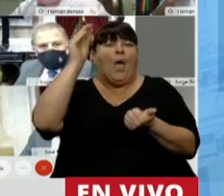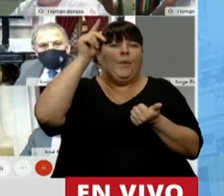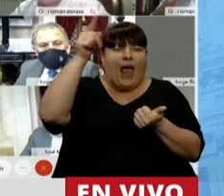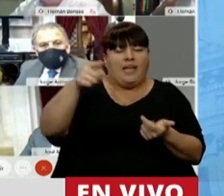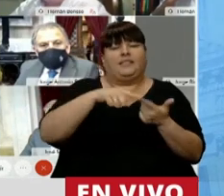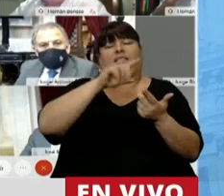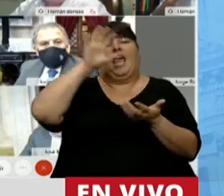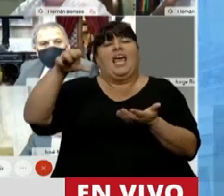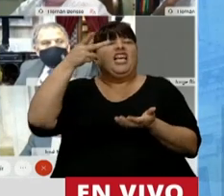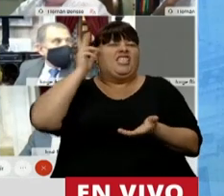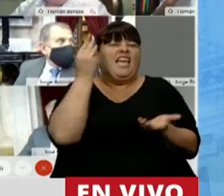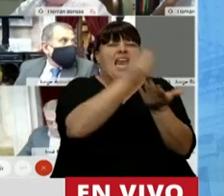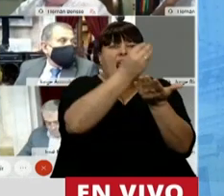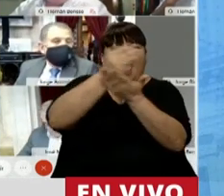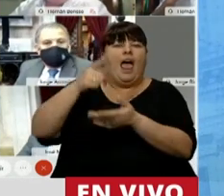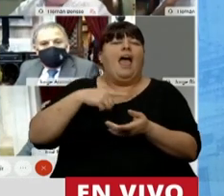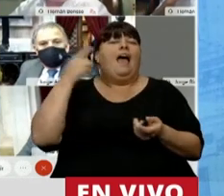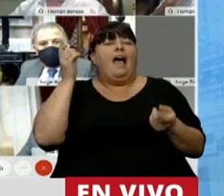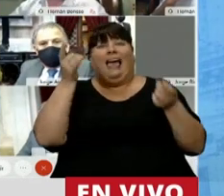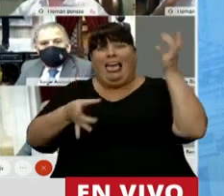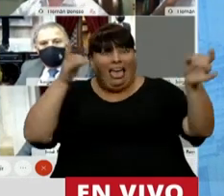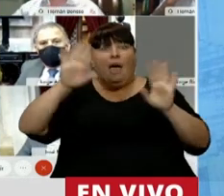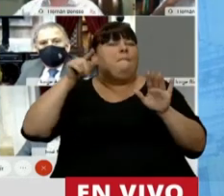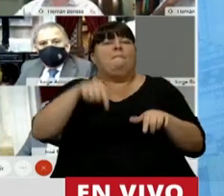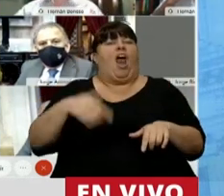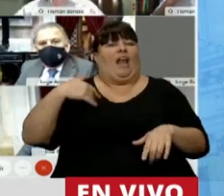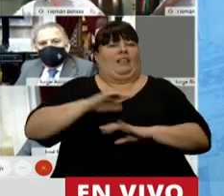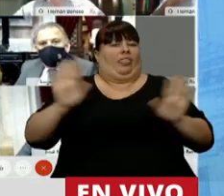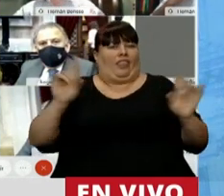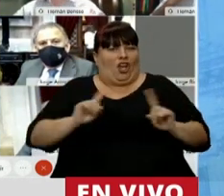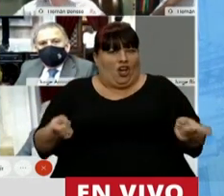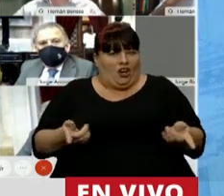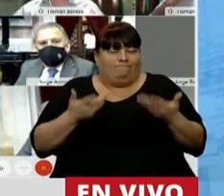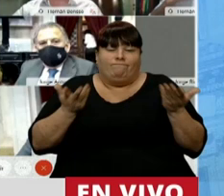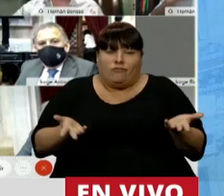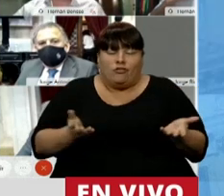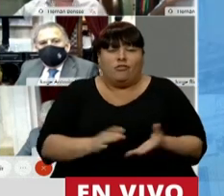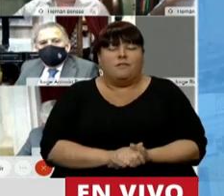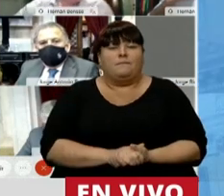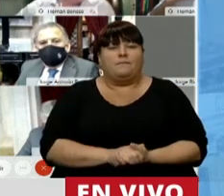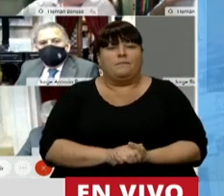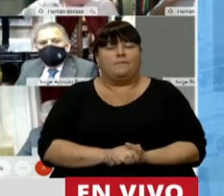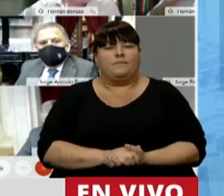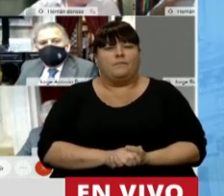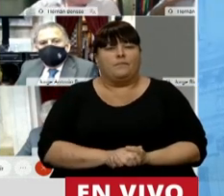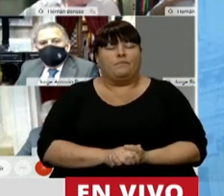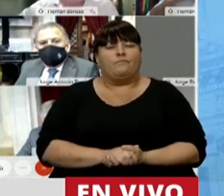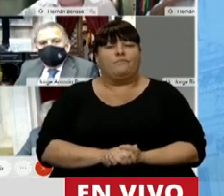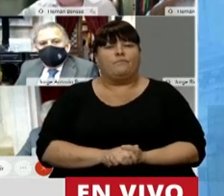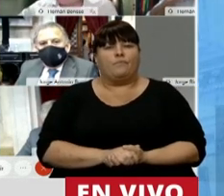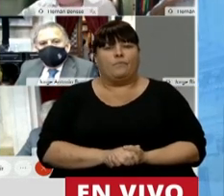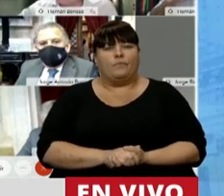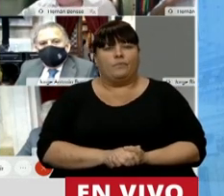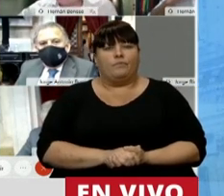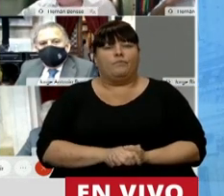Brasil, se radican en Chile, pegan los palos pero la Argentina no entra. Entonces, presidente, en esto